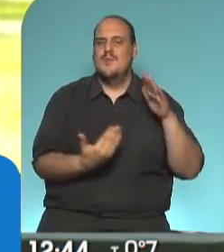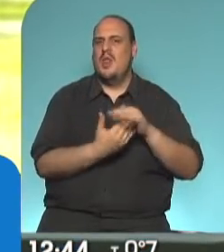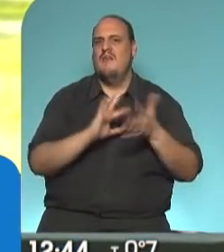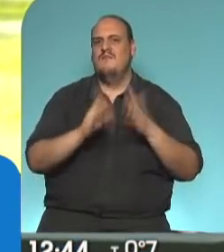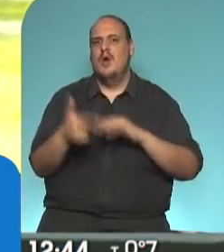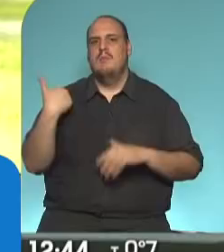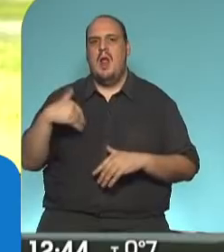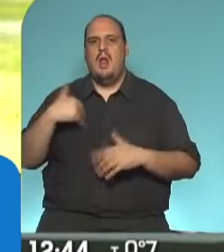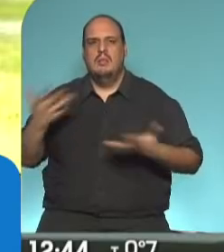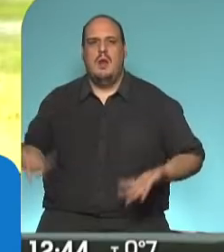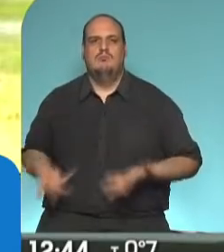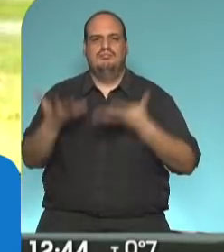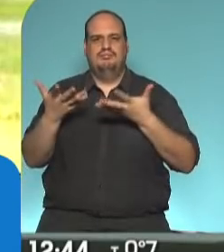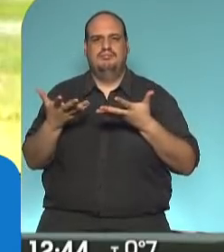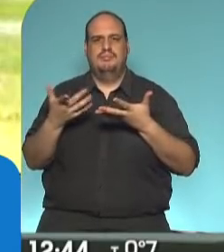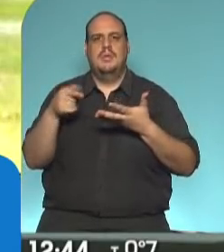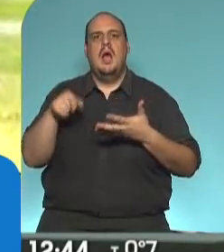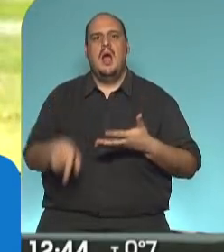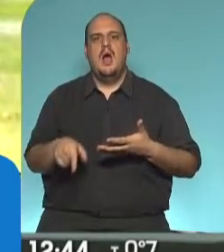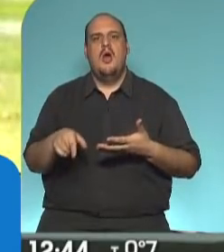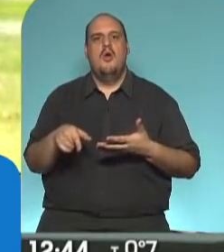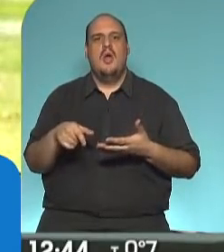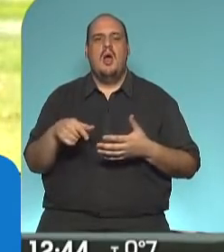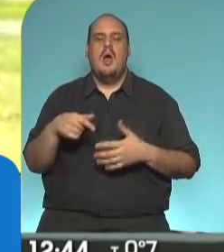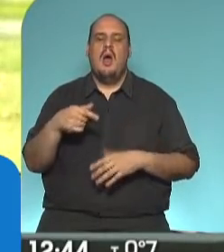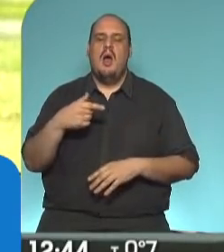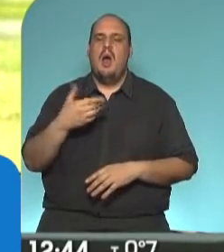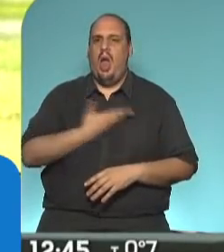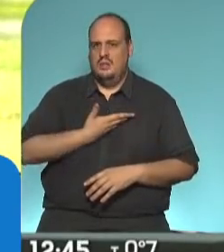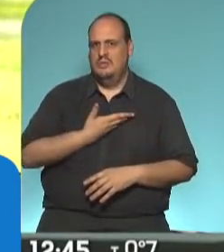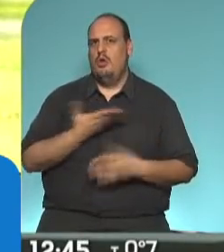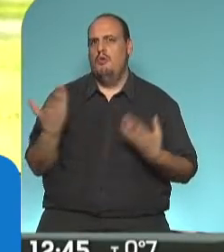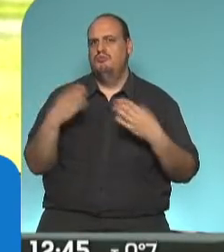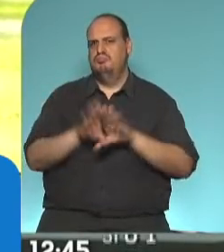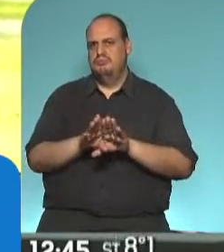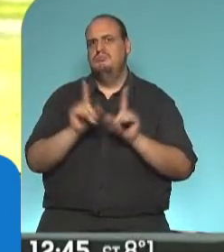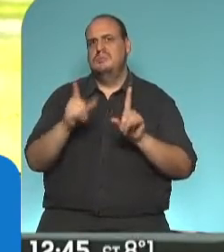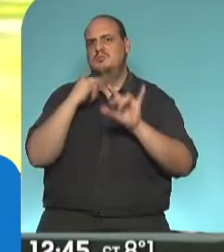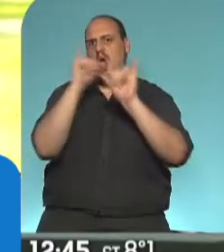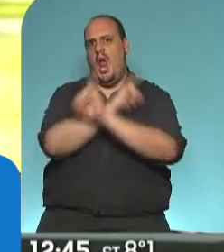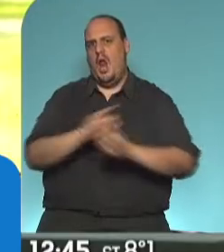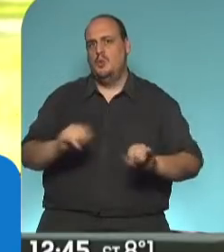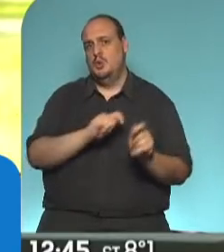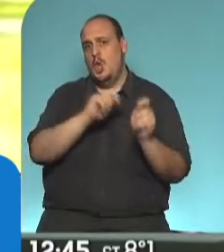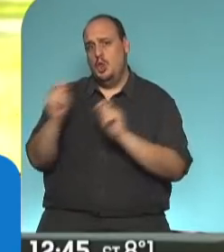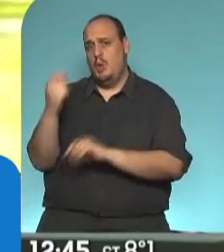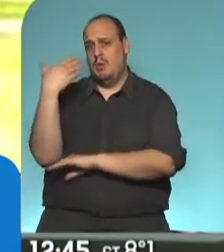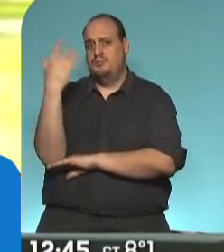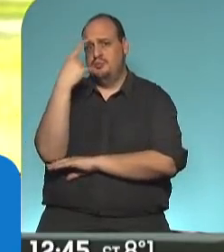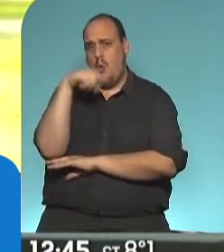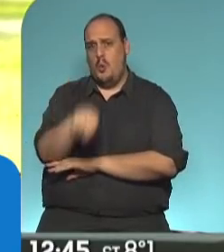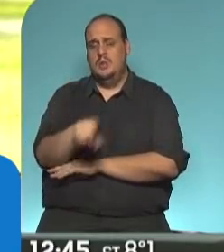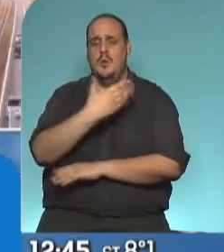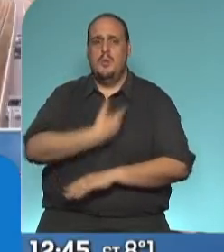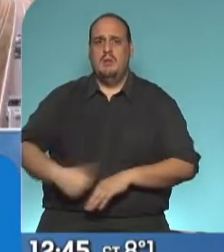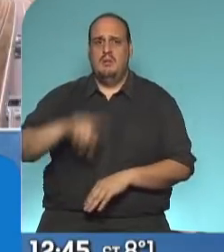la Argentina. Cerramos este importante acto con estos importantes anuncios con la palabra del señor Presidente de la